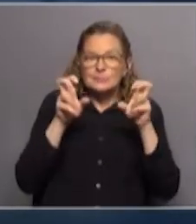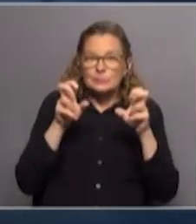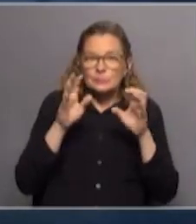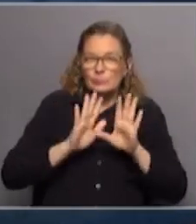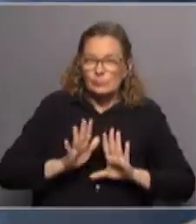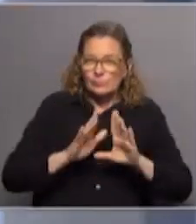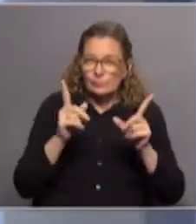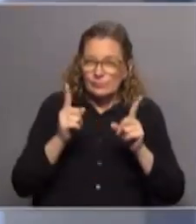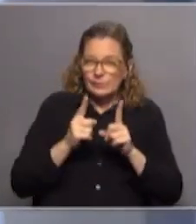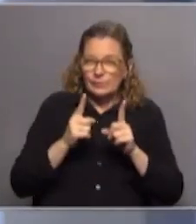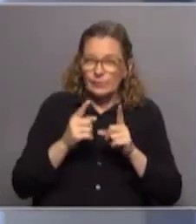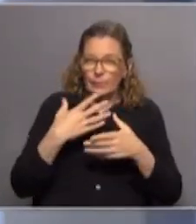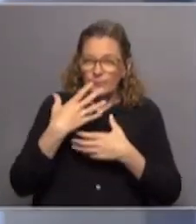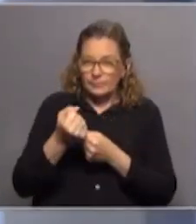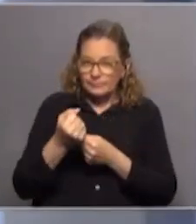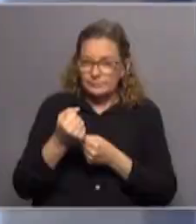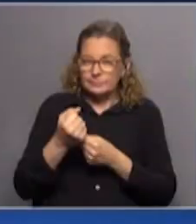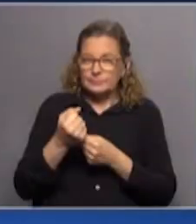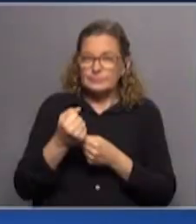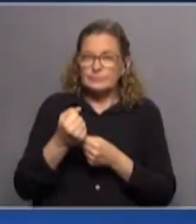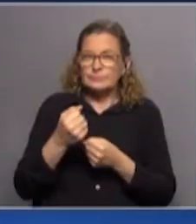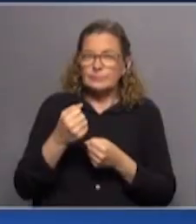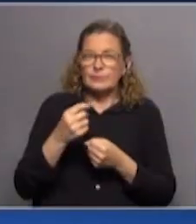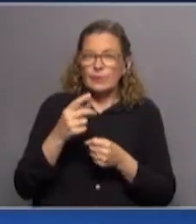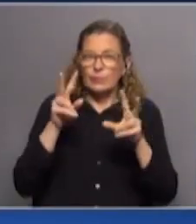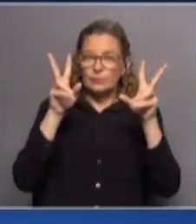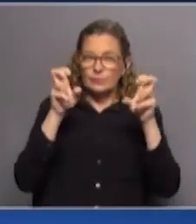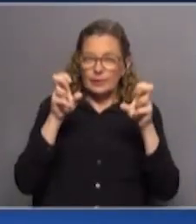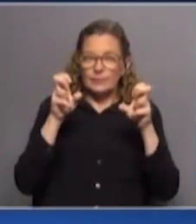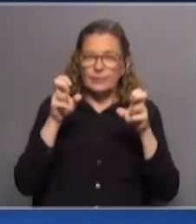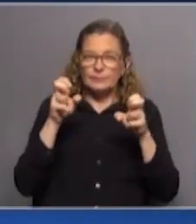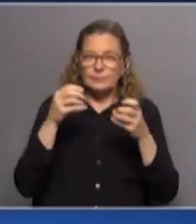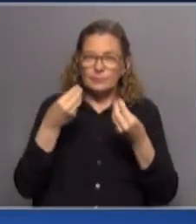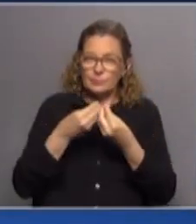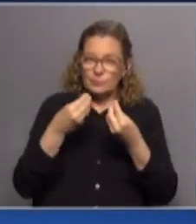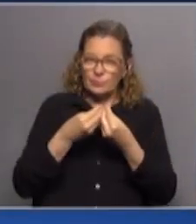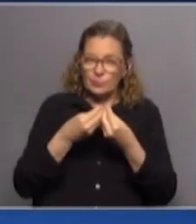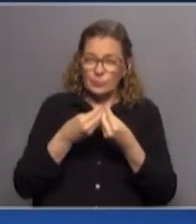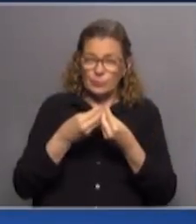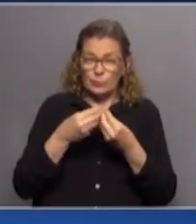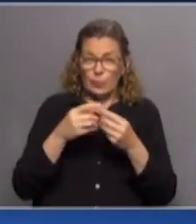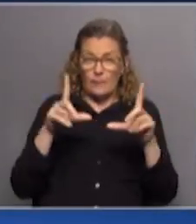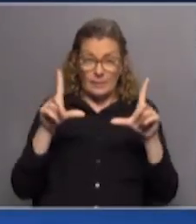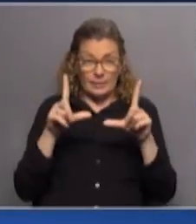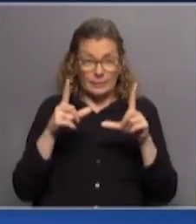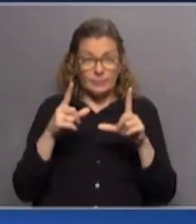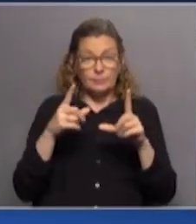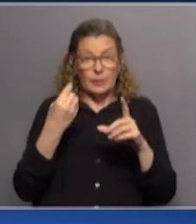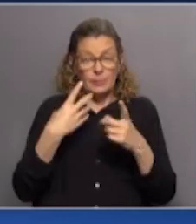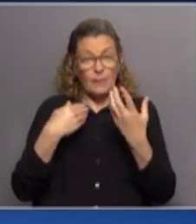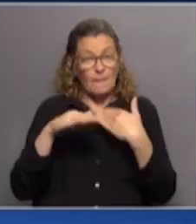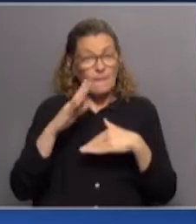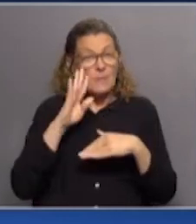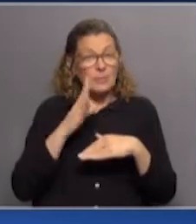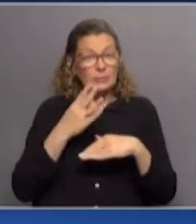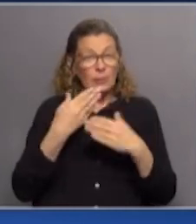Preparaste un resumen que capaz que nos ayuda a situarnos, digo bien. Sí, fue un tema que tuvo mucha repercusión en los medios, pero me parece que está bueno hablar